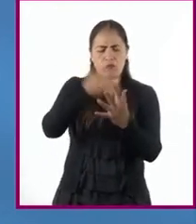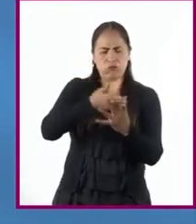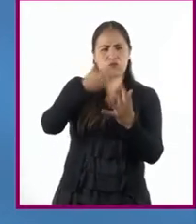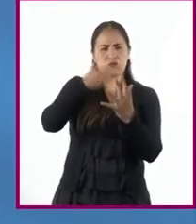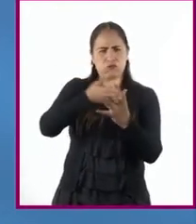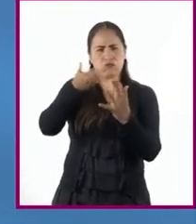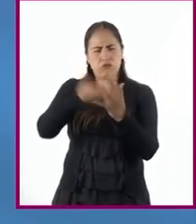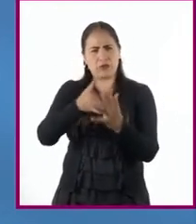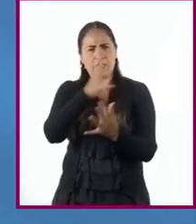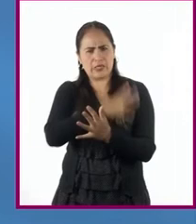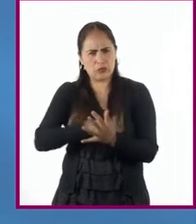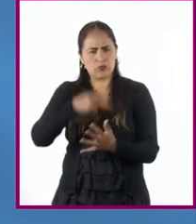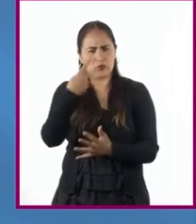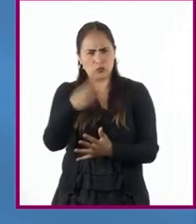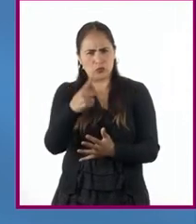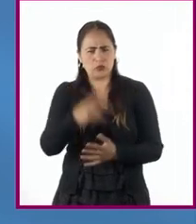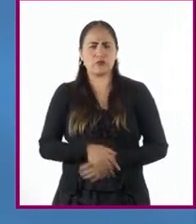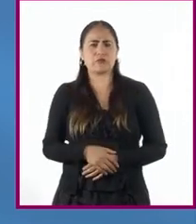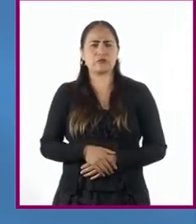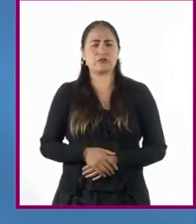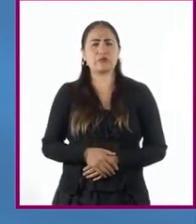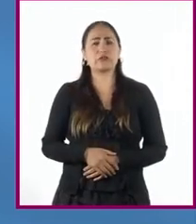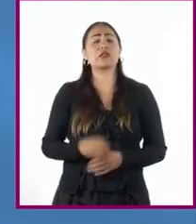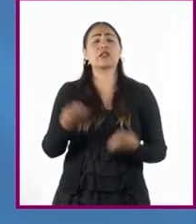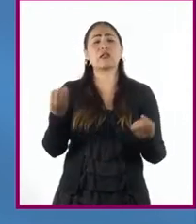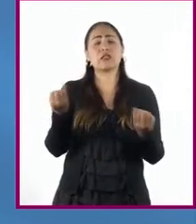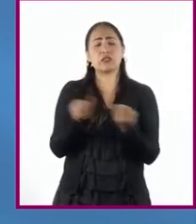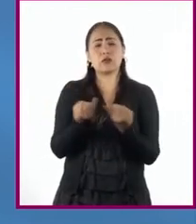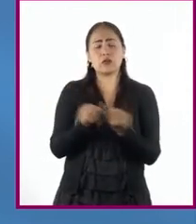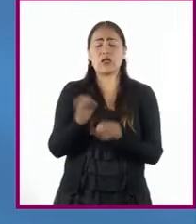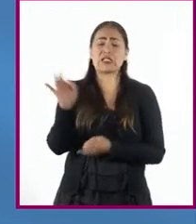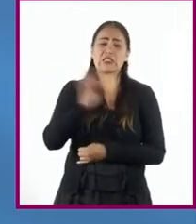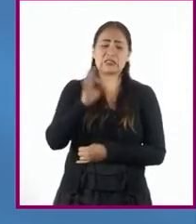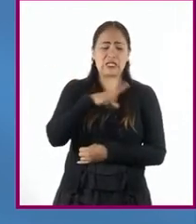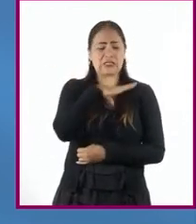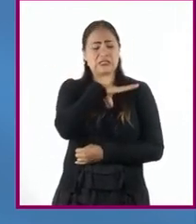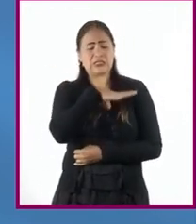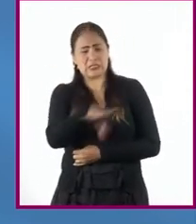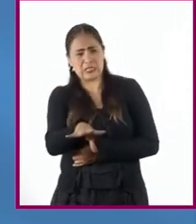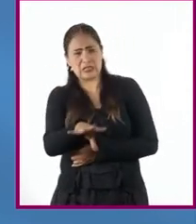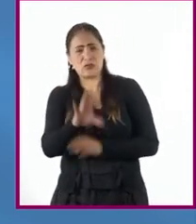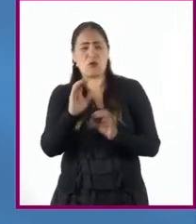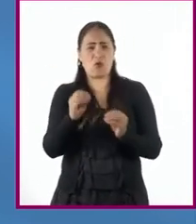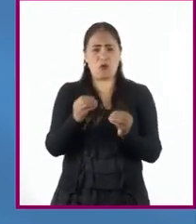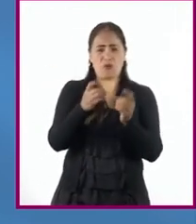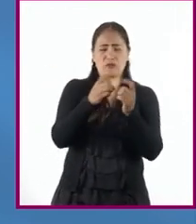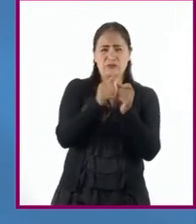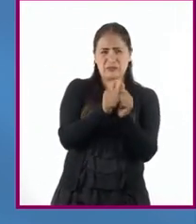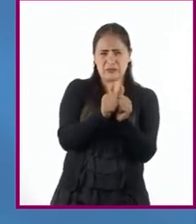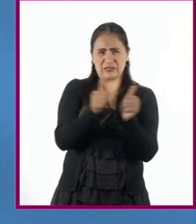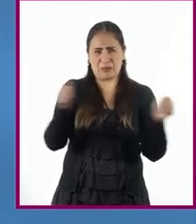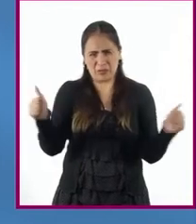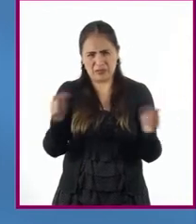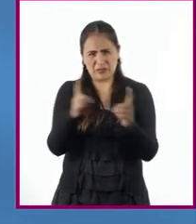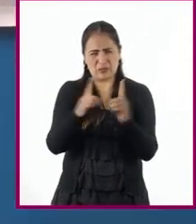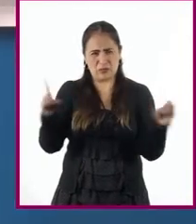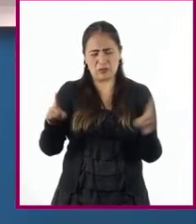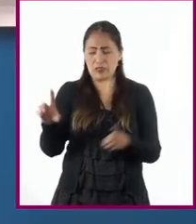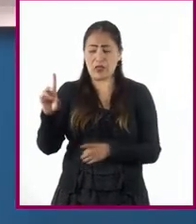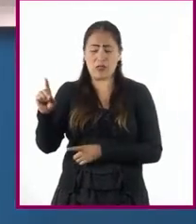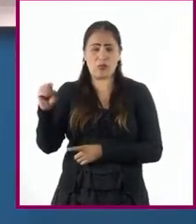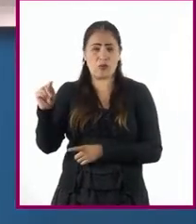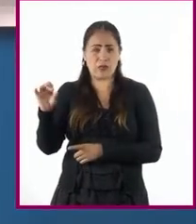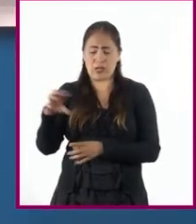Asimismo, de producirse el repudio o la separación, tendrían que devolver la dote íntegramente.